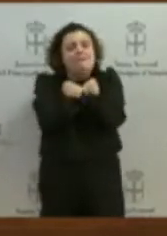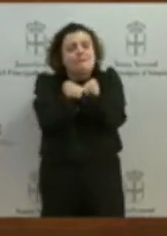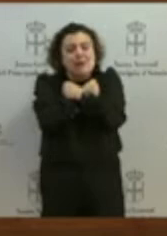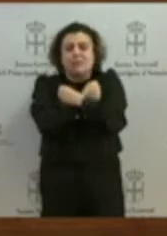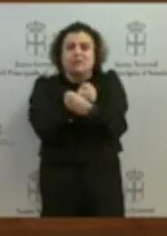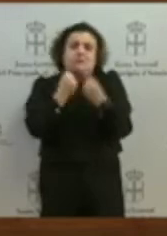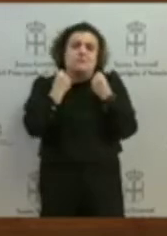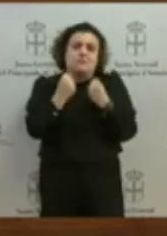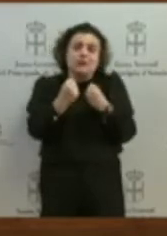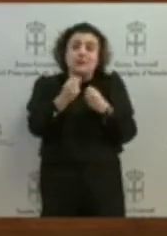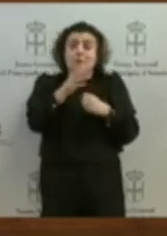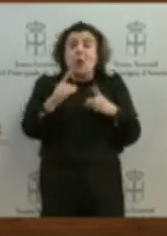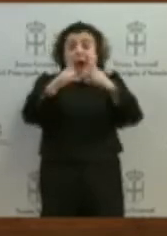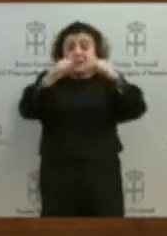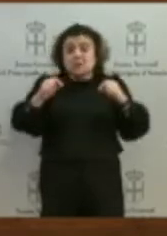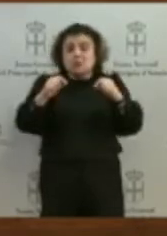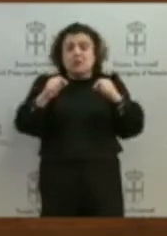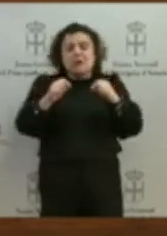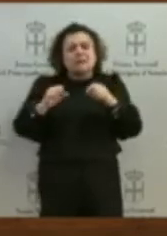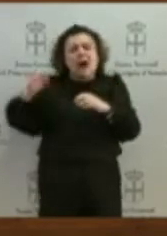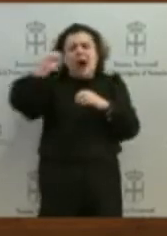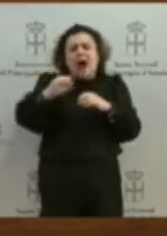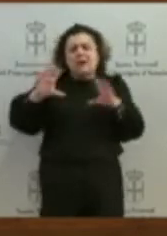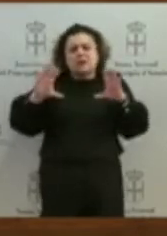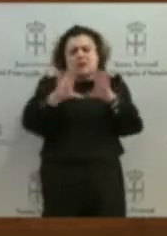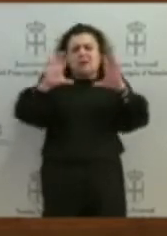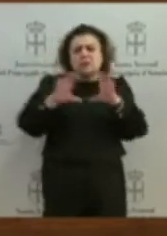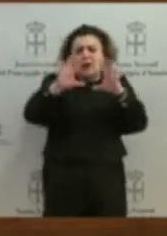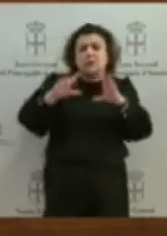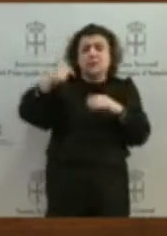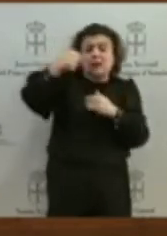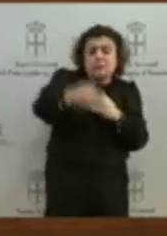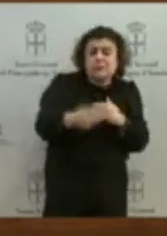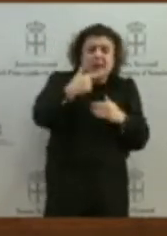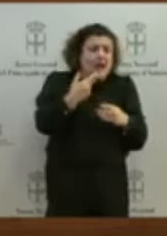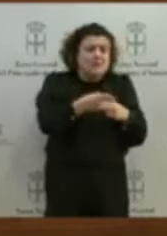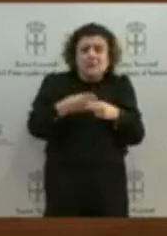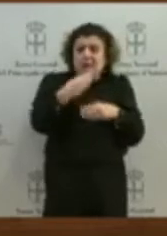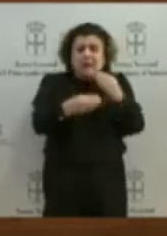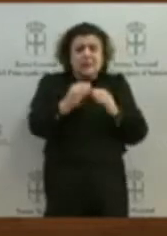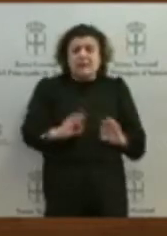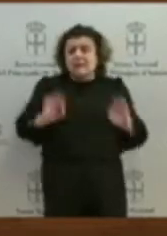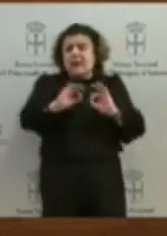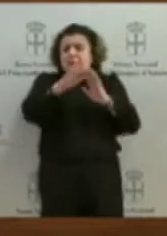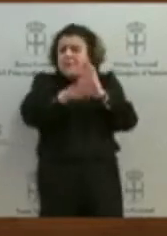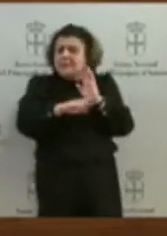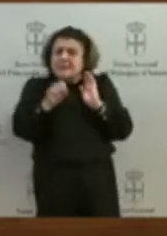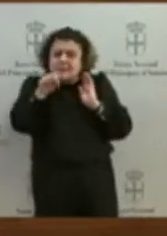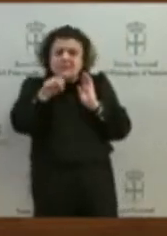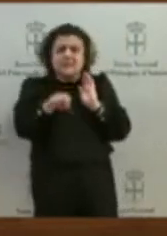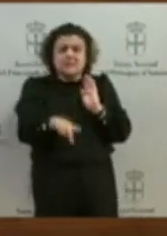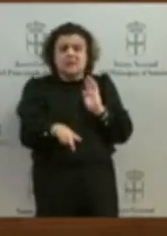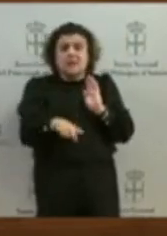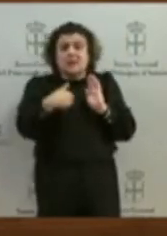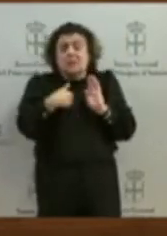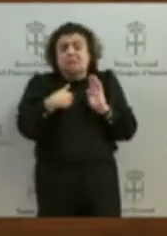fatalismo que tiene que ver también con la inacción de la clase política, con la falta de medidas. Y para combatir la resignación nuestro grupo político defiende que debemos